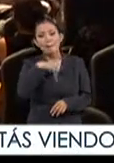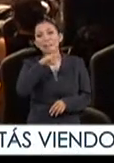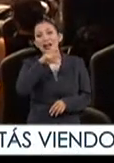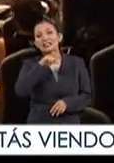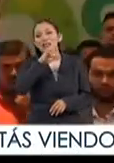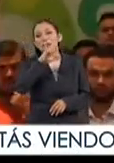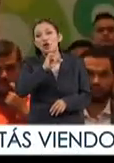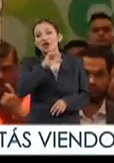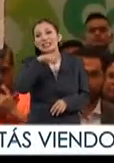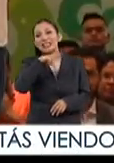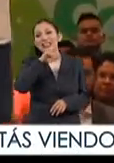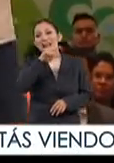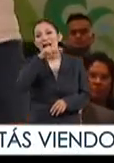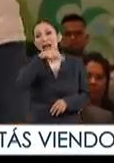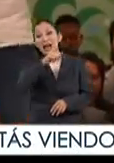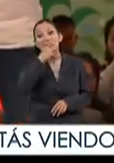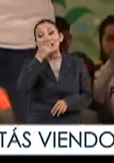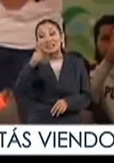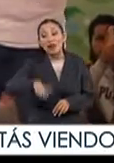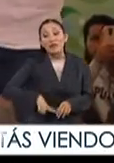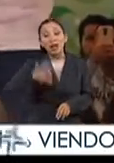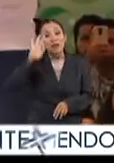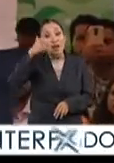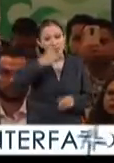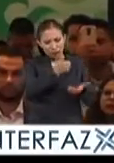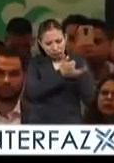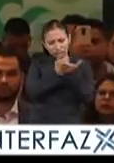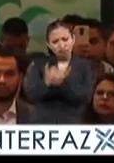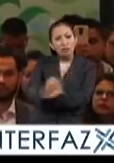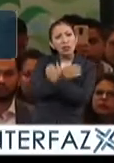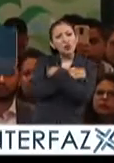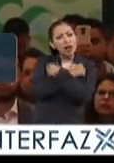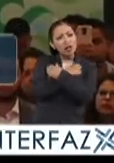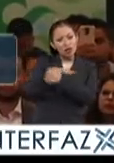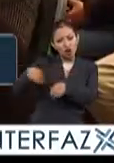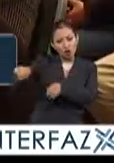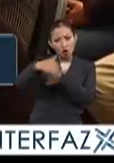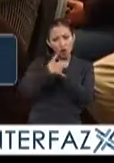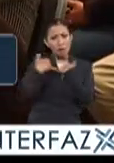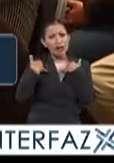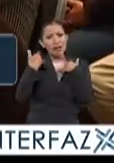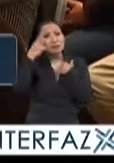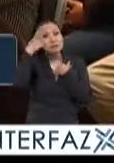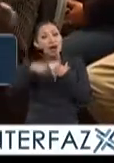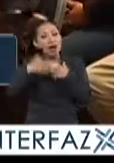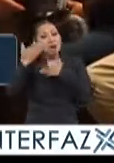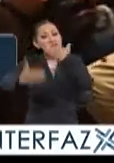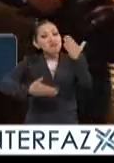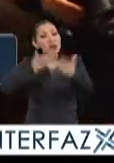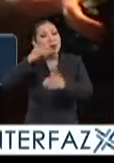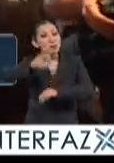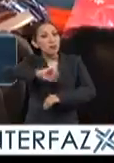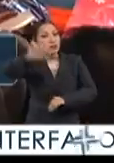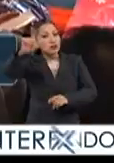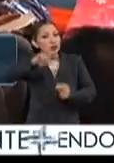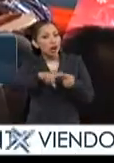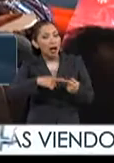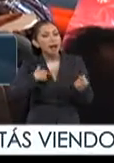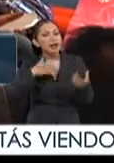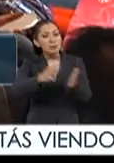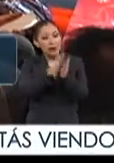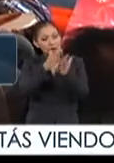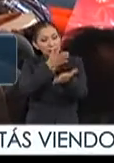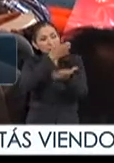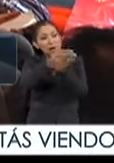Máximo Quintana Haddad, aseguró que el gobierno federal brinda herramientas educativas a los jóvenes para que se desarrollen profesionalmente y